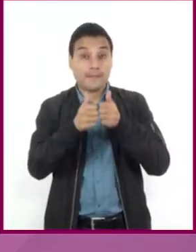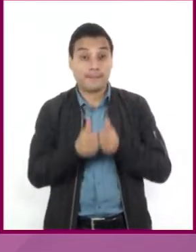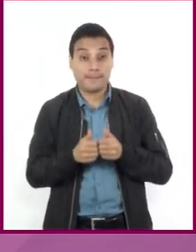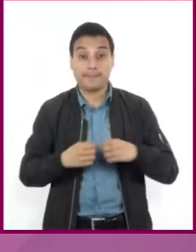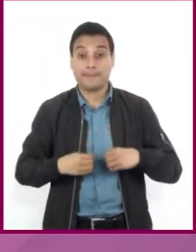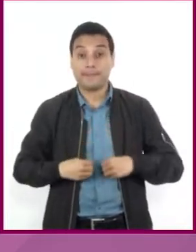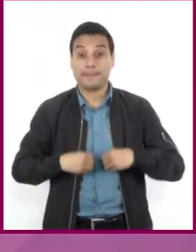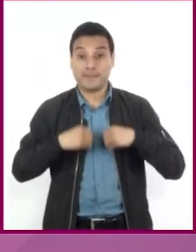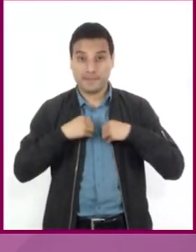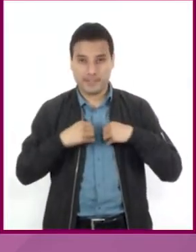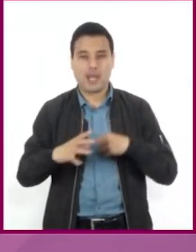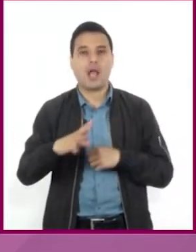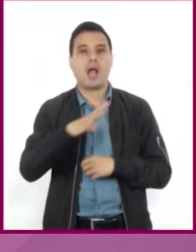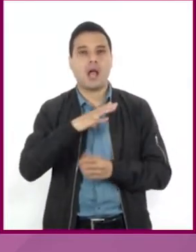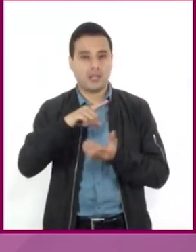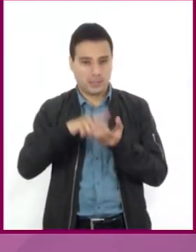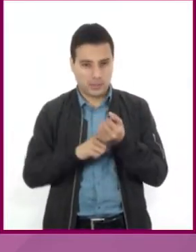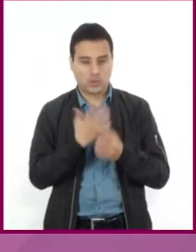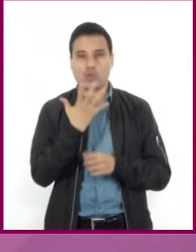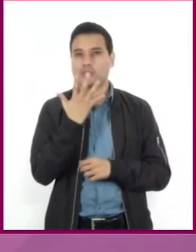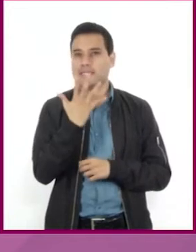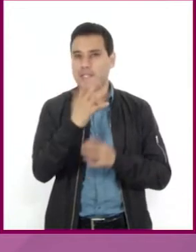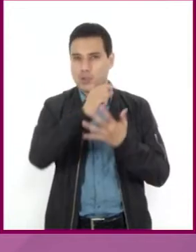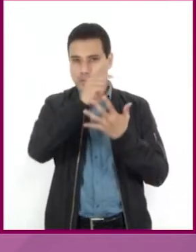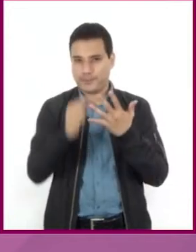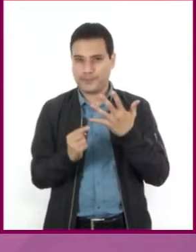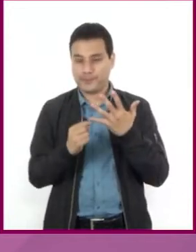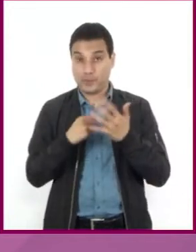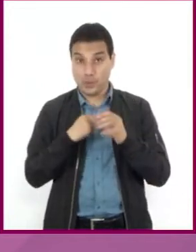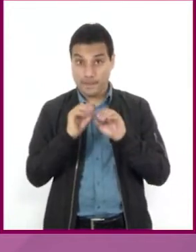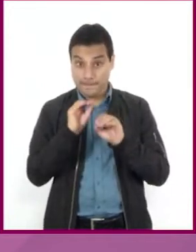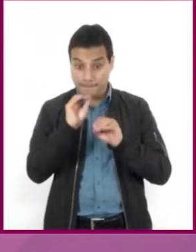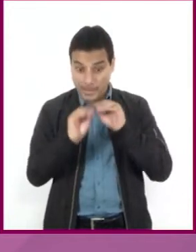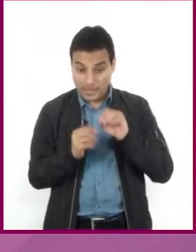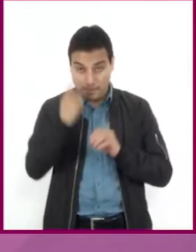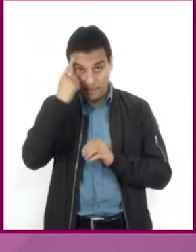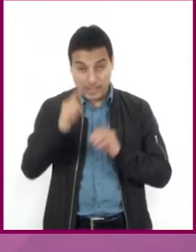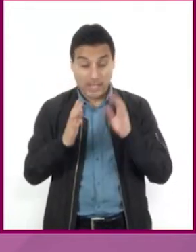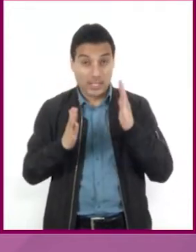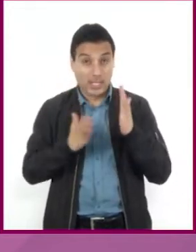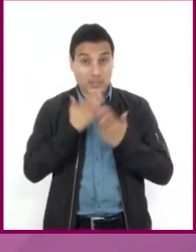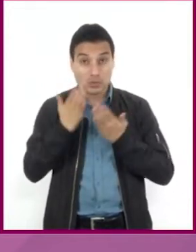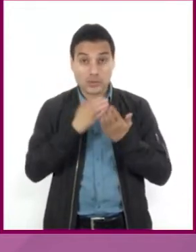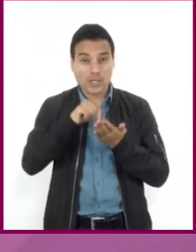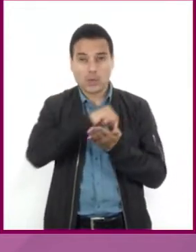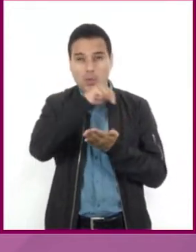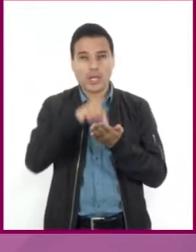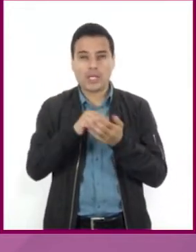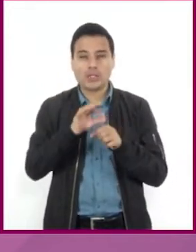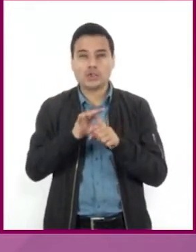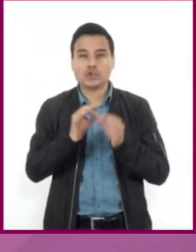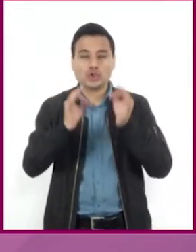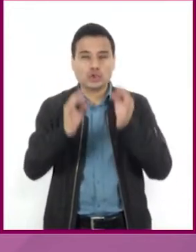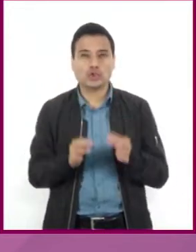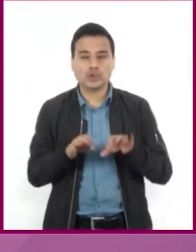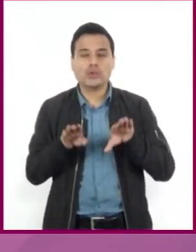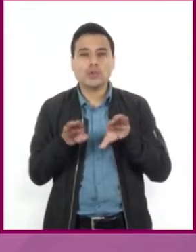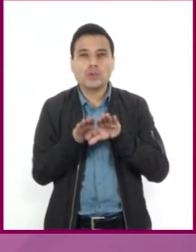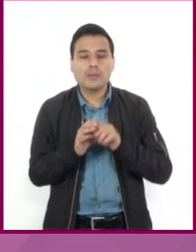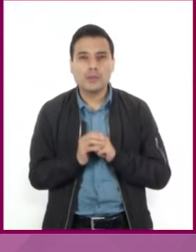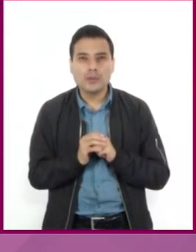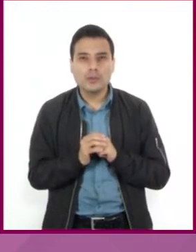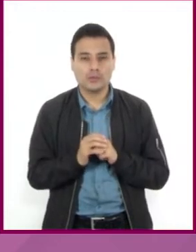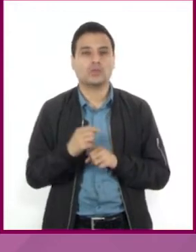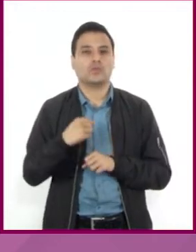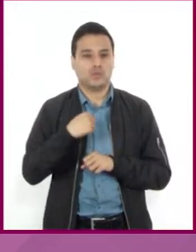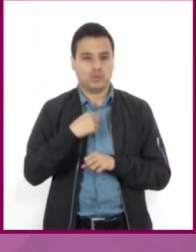componentes y al querer representarlo para poder estudiar sus dimensiones reales, lo que necesitamos hacer es